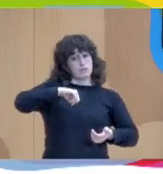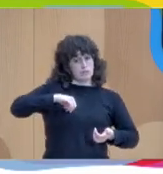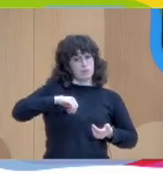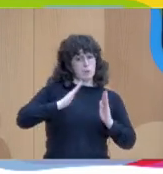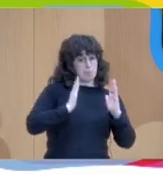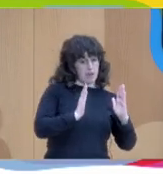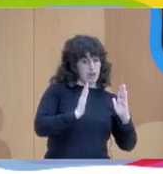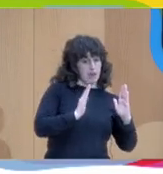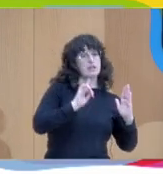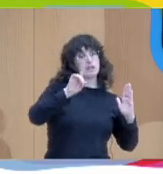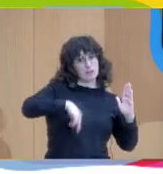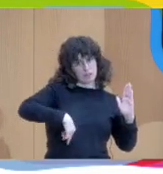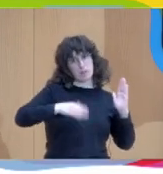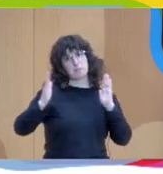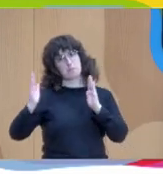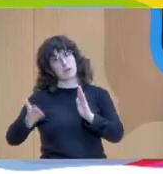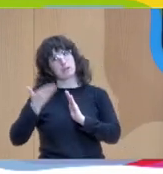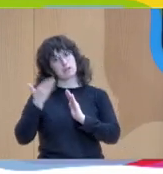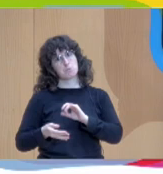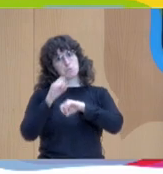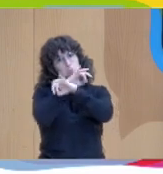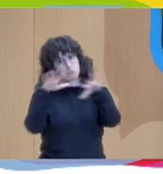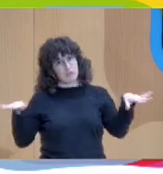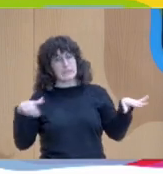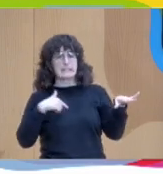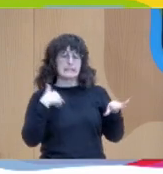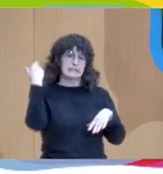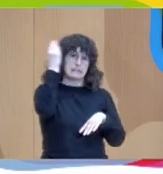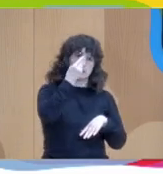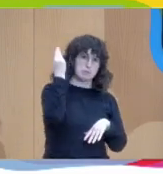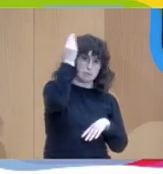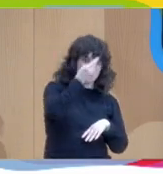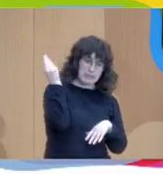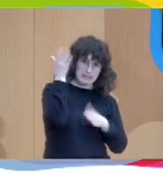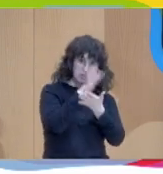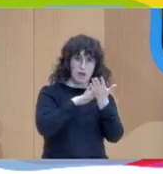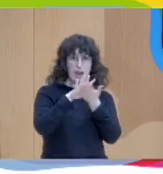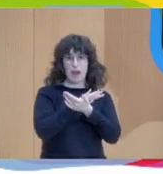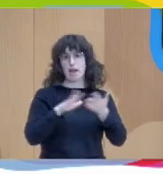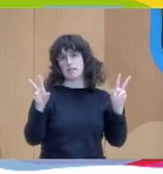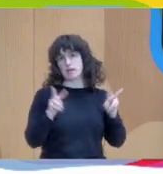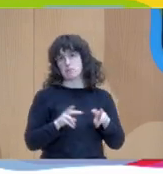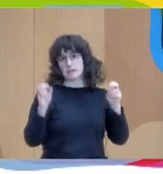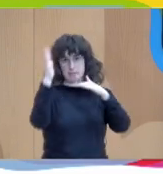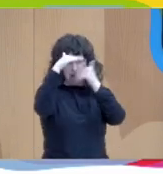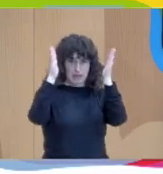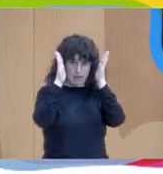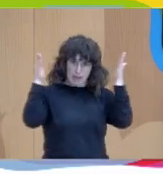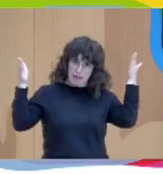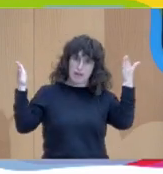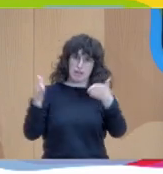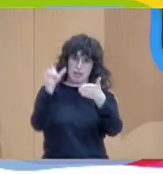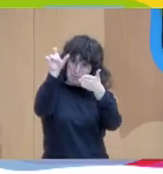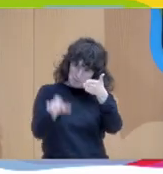parte fundamental de difusión y creo que hablando también de lo que decíamos de la atención centrada en la persona